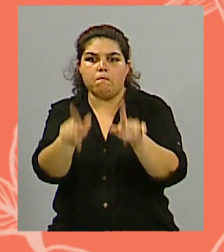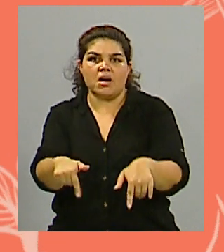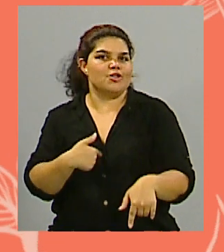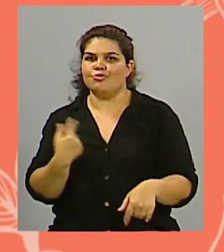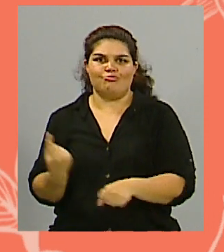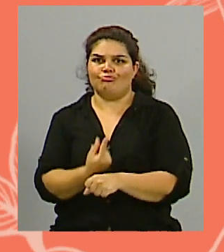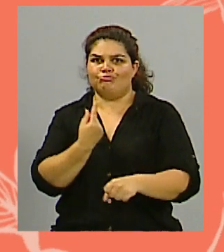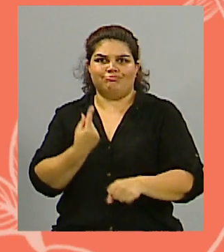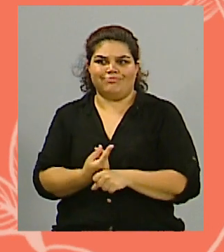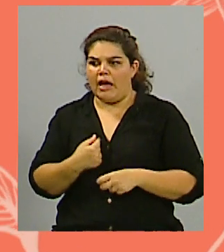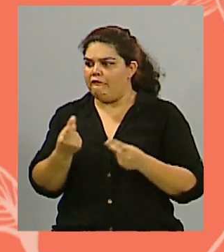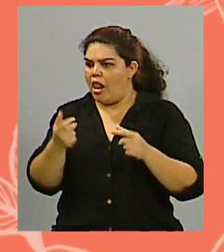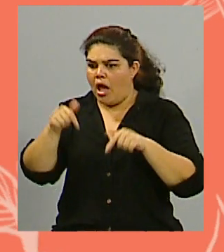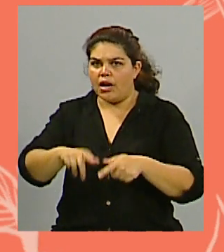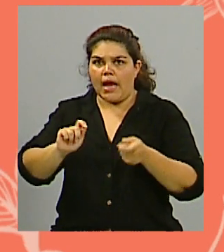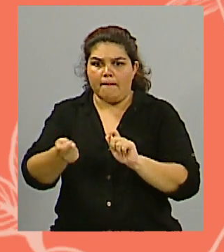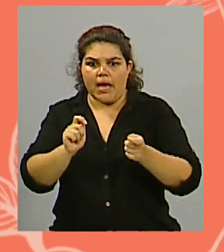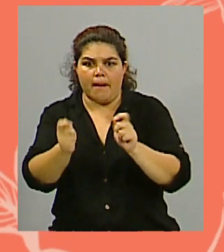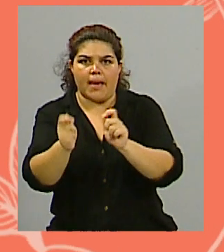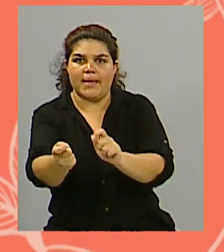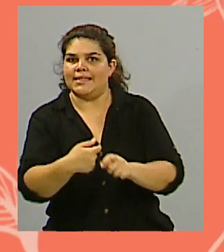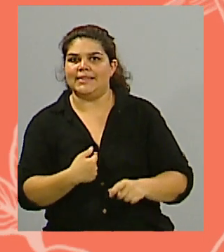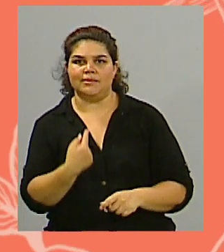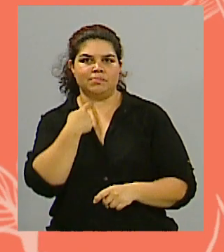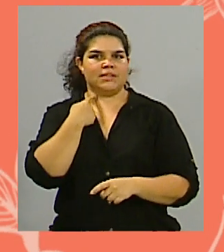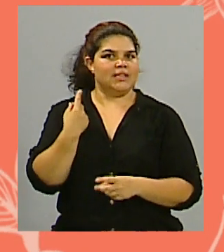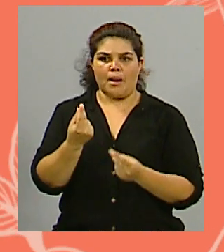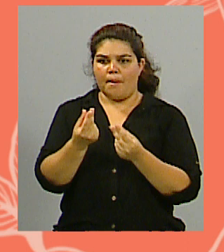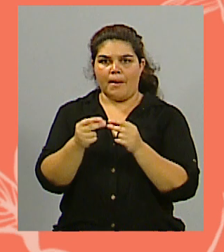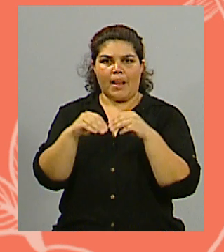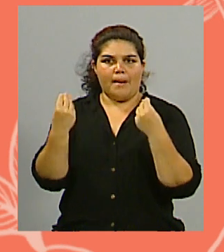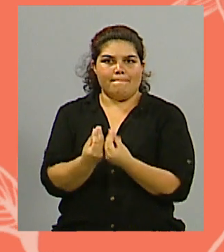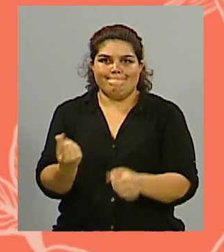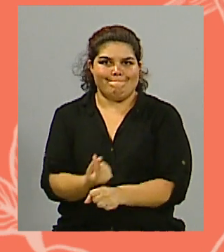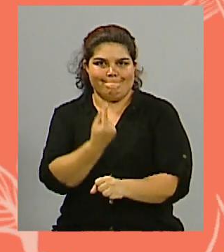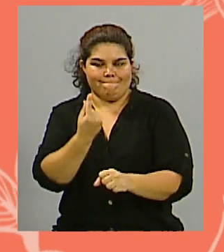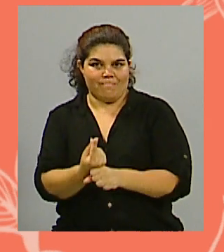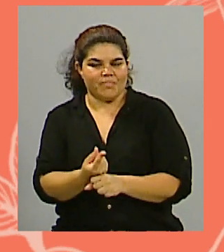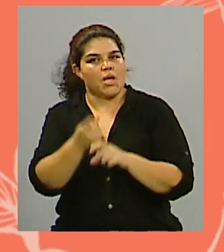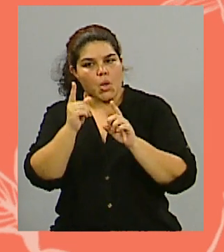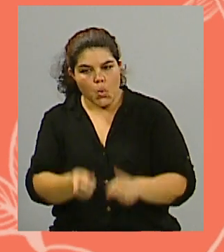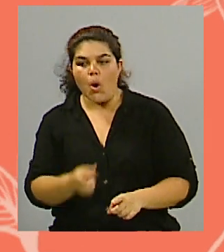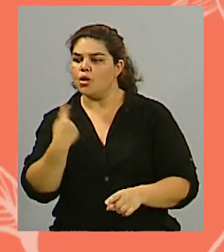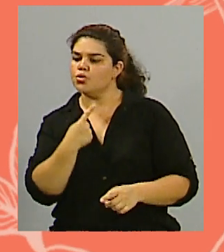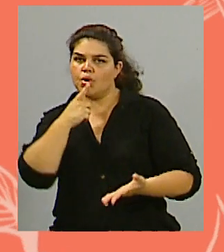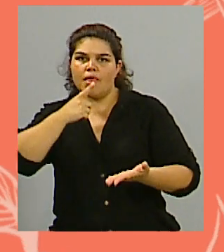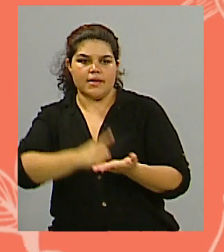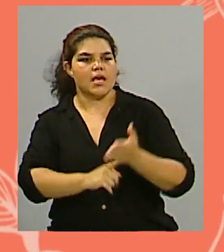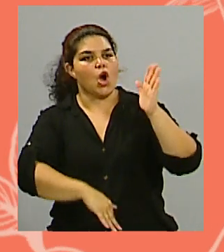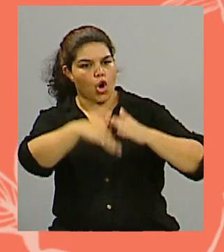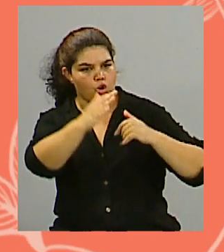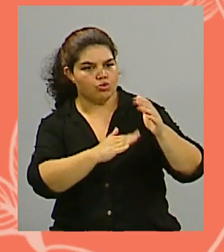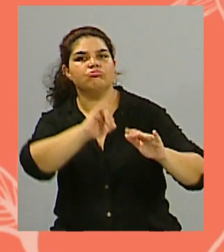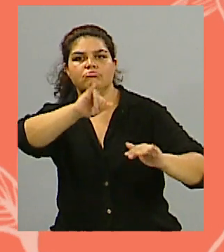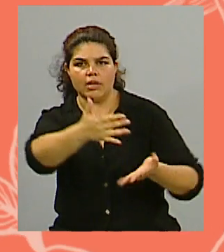tratando de no frenar nada y continuar con las obras como corresponde, pero sin tomar grandes decisiones, porque obviamente